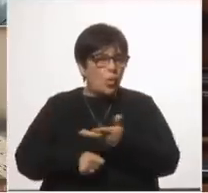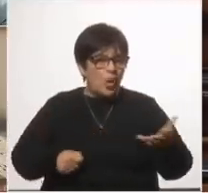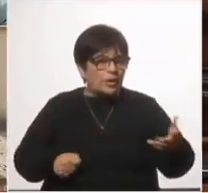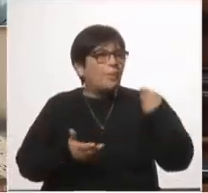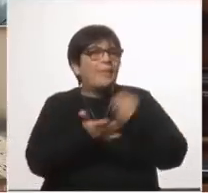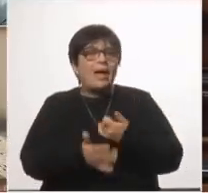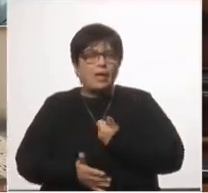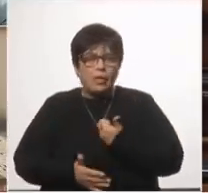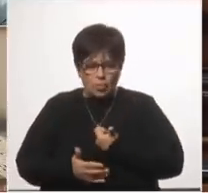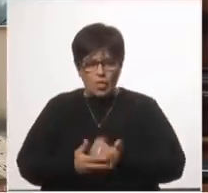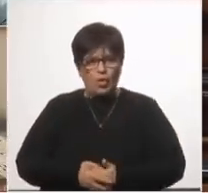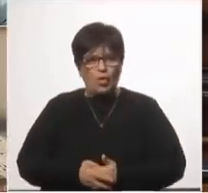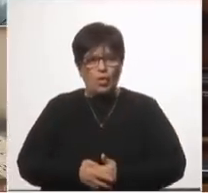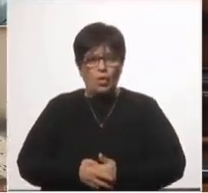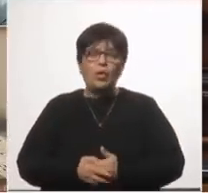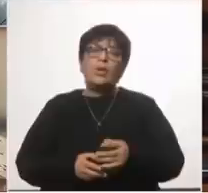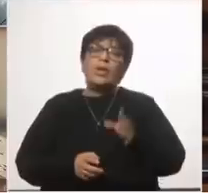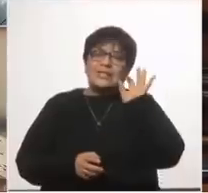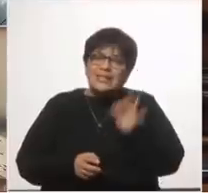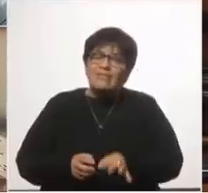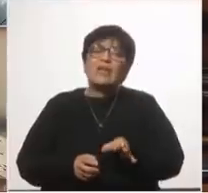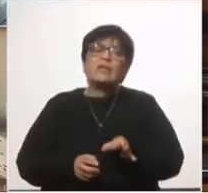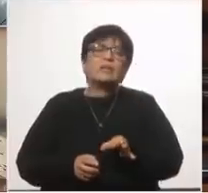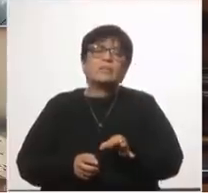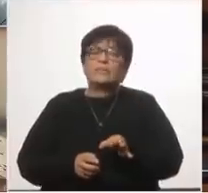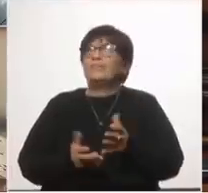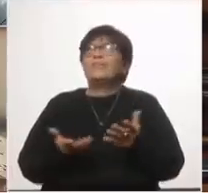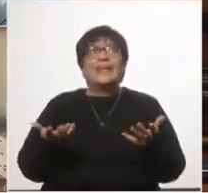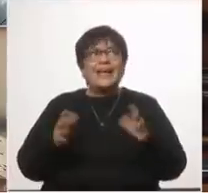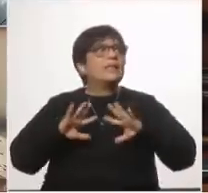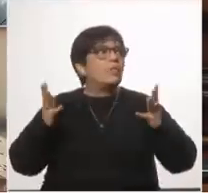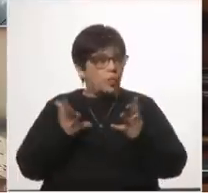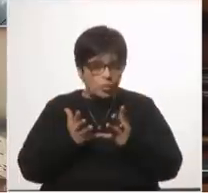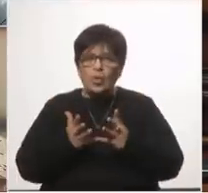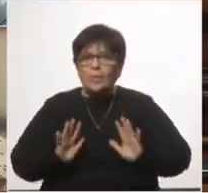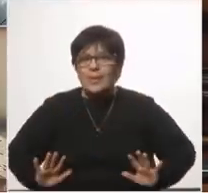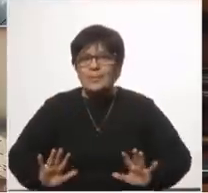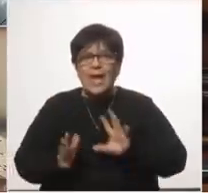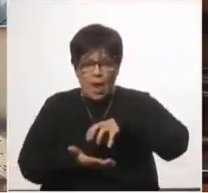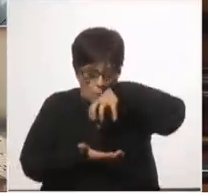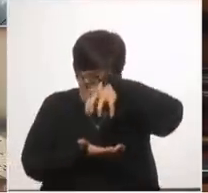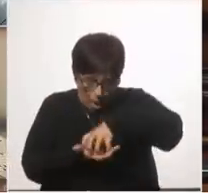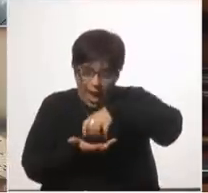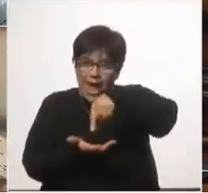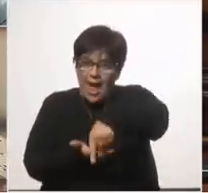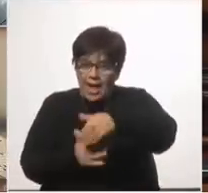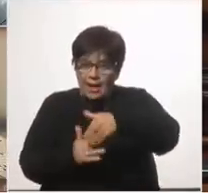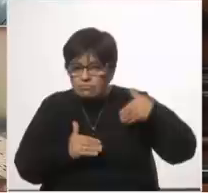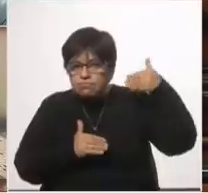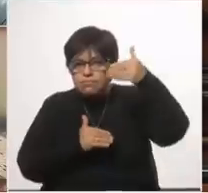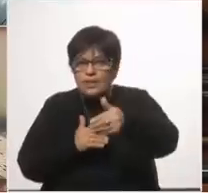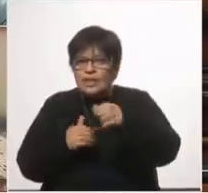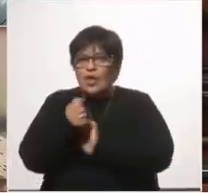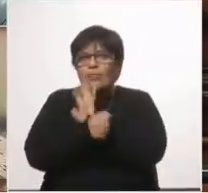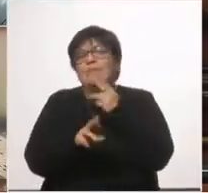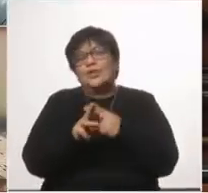financiamiento? ¿cuál es el centro como en todas partes del mundo se está creando el centro Long COVID se llama